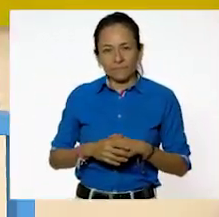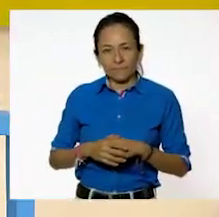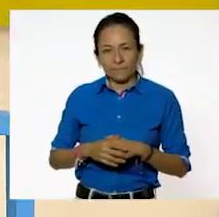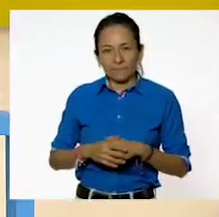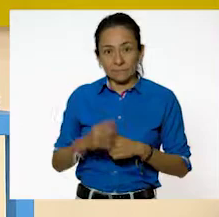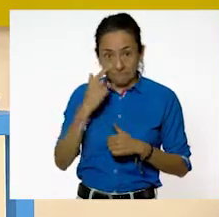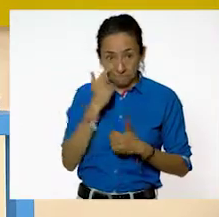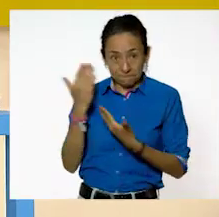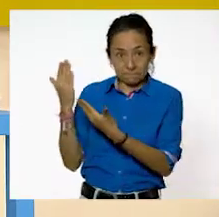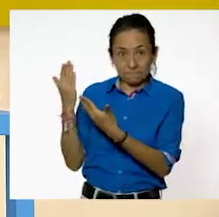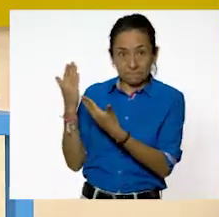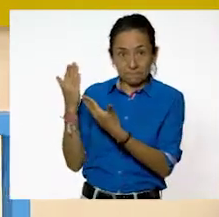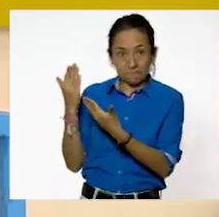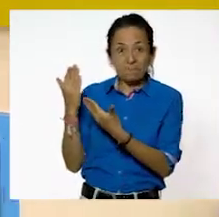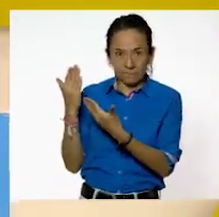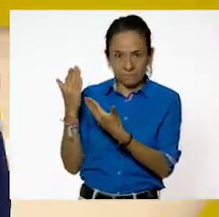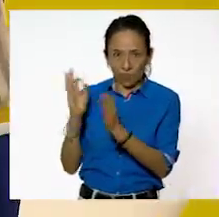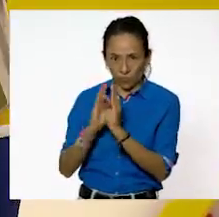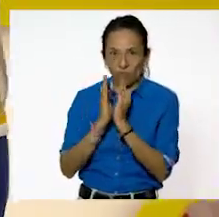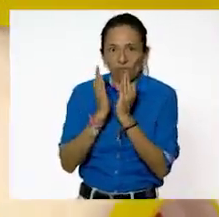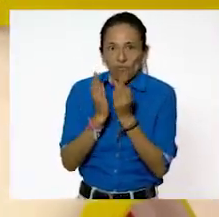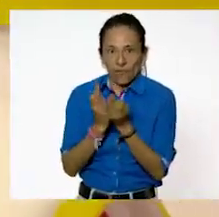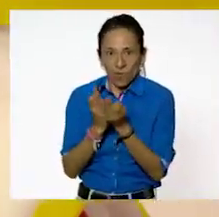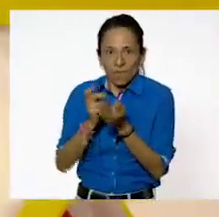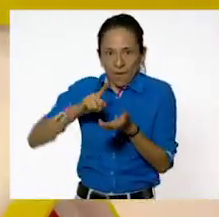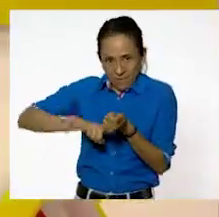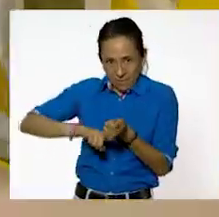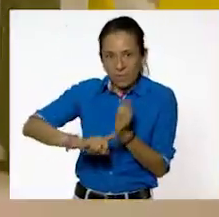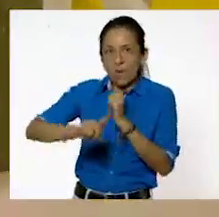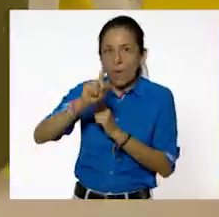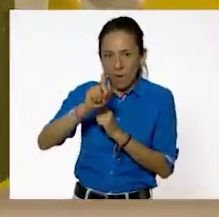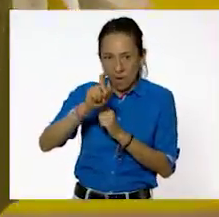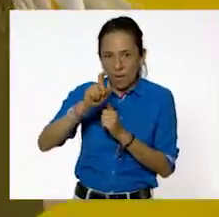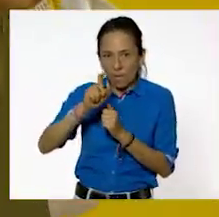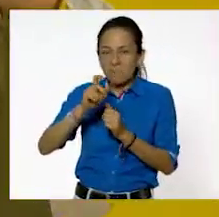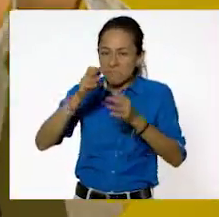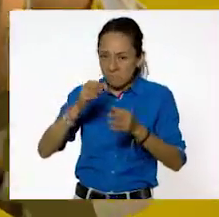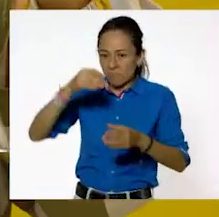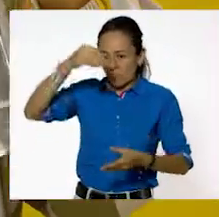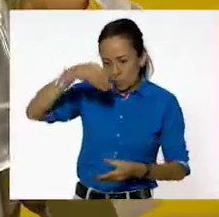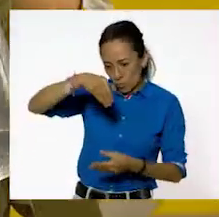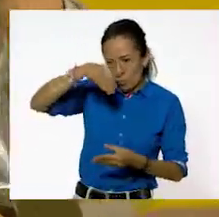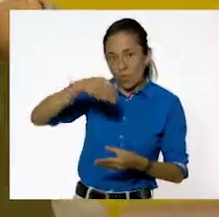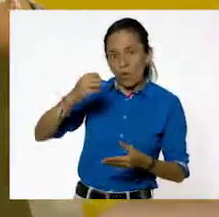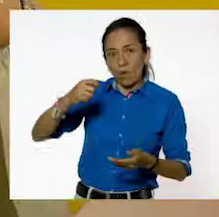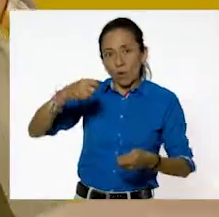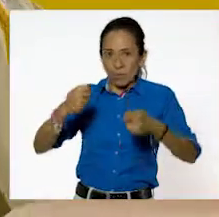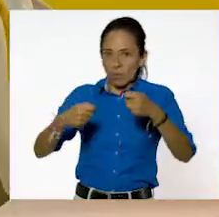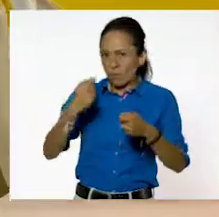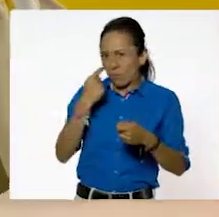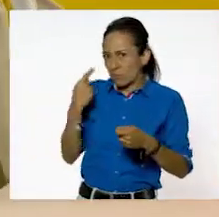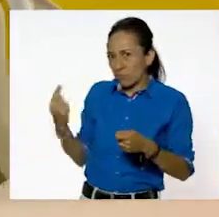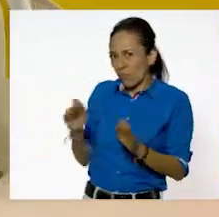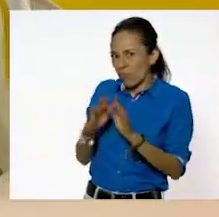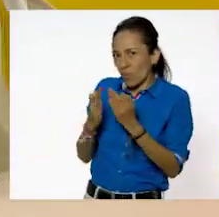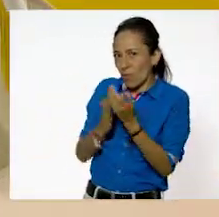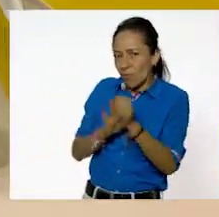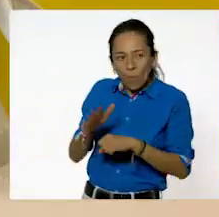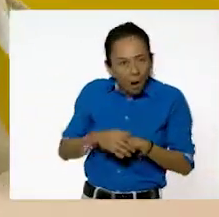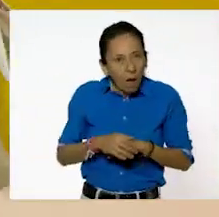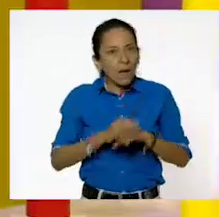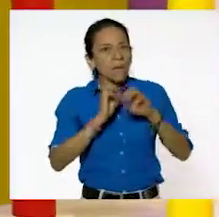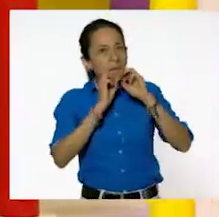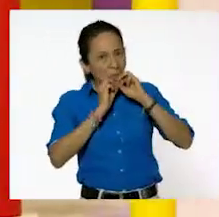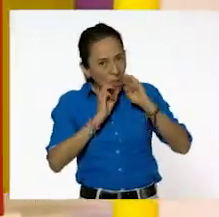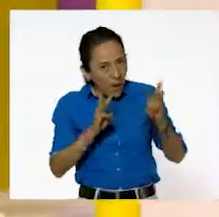Vean la forma que acaba de adquirir el líquido dentro de la bolsa. ¡Guau! Eso está muy interesante porque